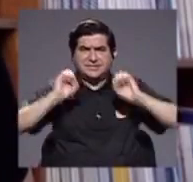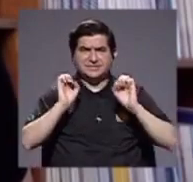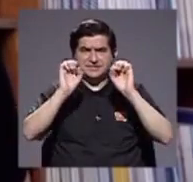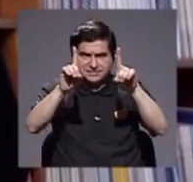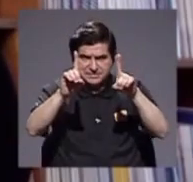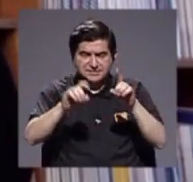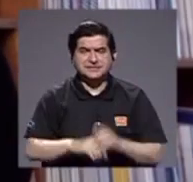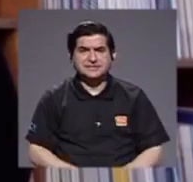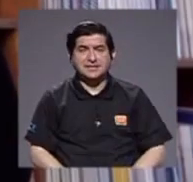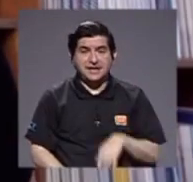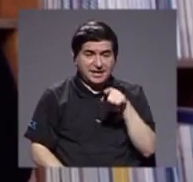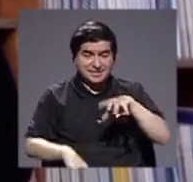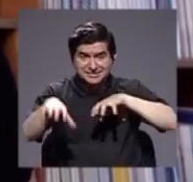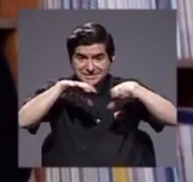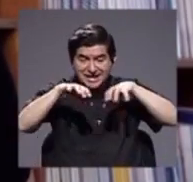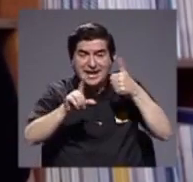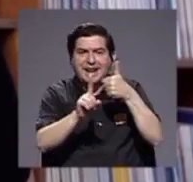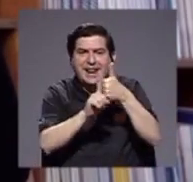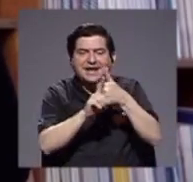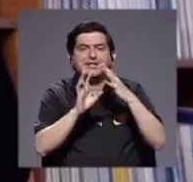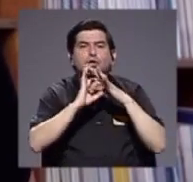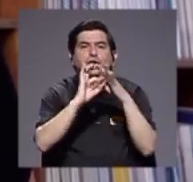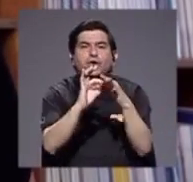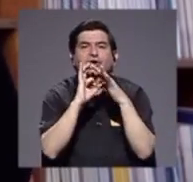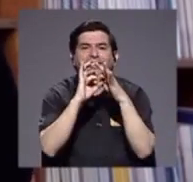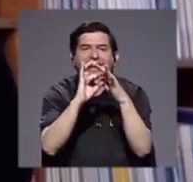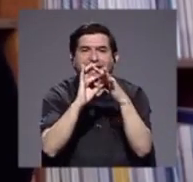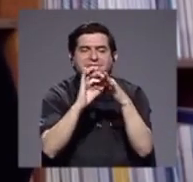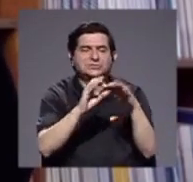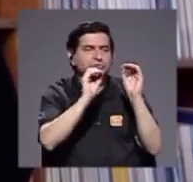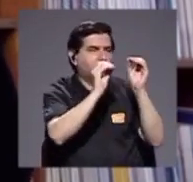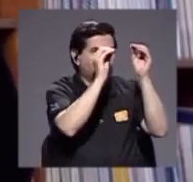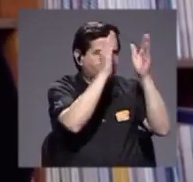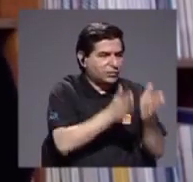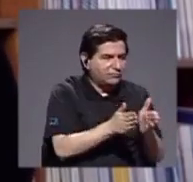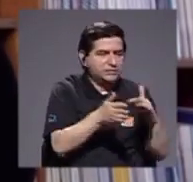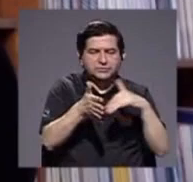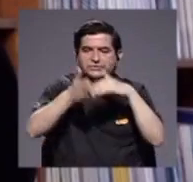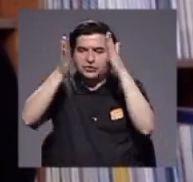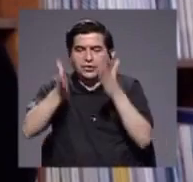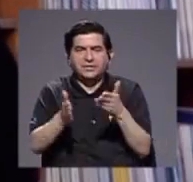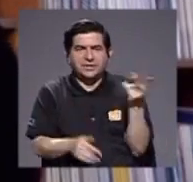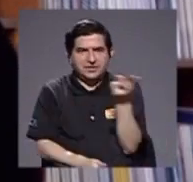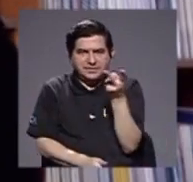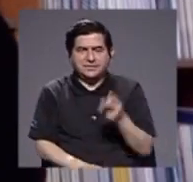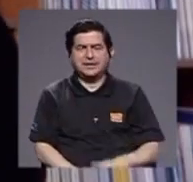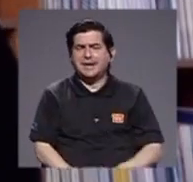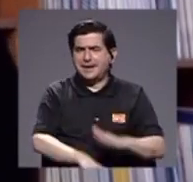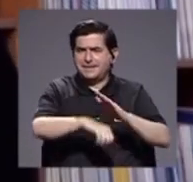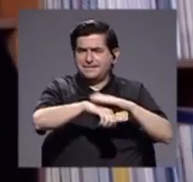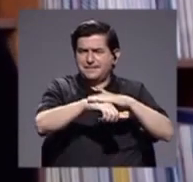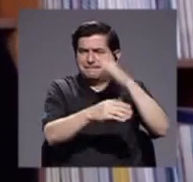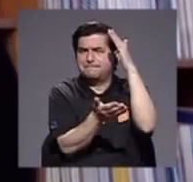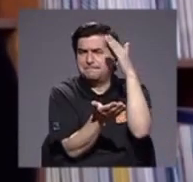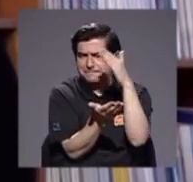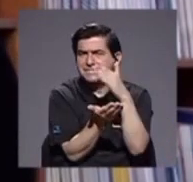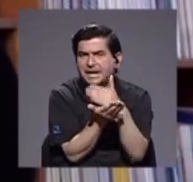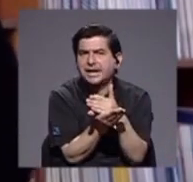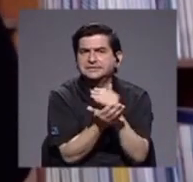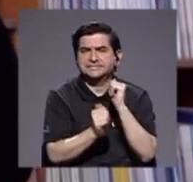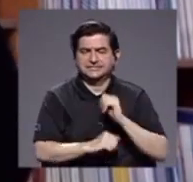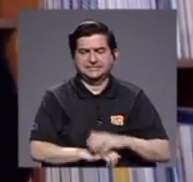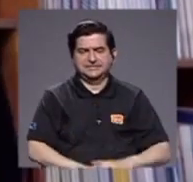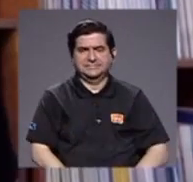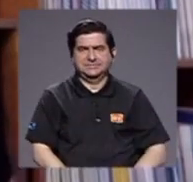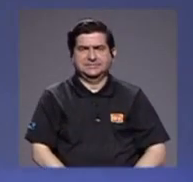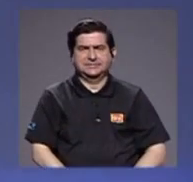el acto educativo, esa relación que ocurre entre docentes y alumnos. Déjeme interrumpirla, doña